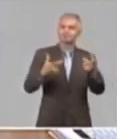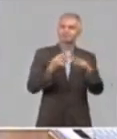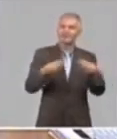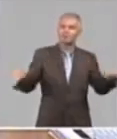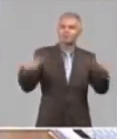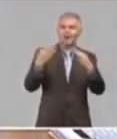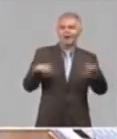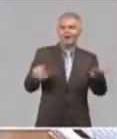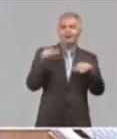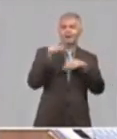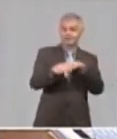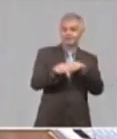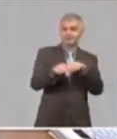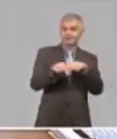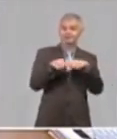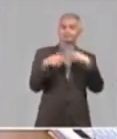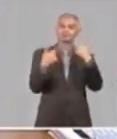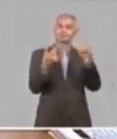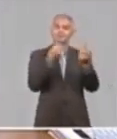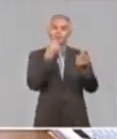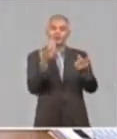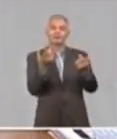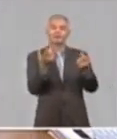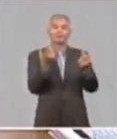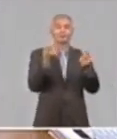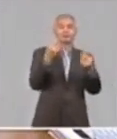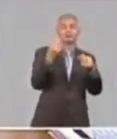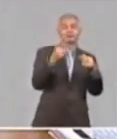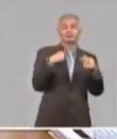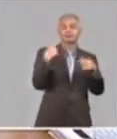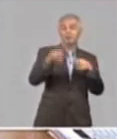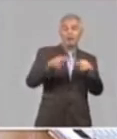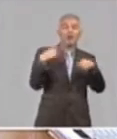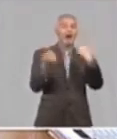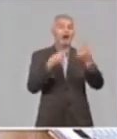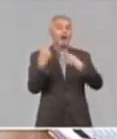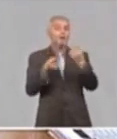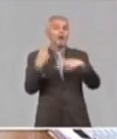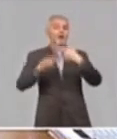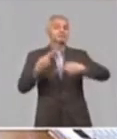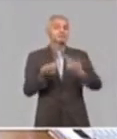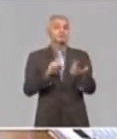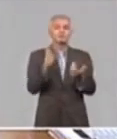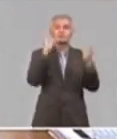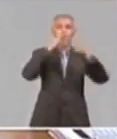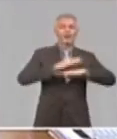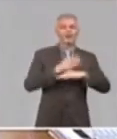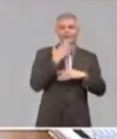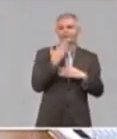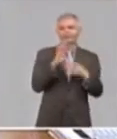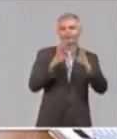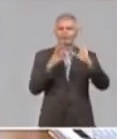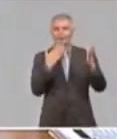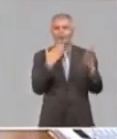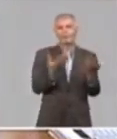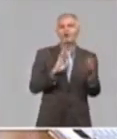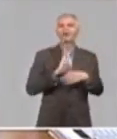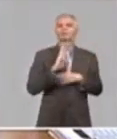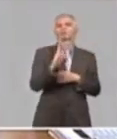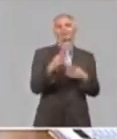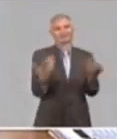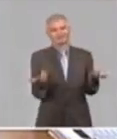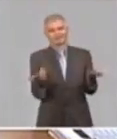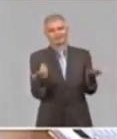que tenemos que enfrentar y las inversiones que se hagan, no vamos a poder nosotros darle respuesta como infraestructura. Y por eso seguimos